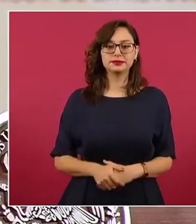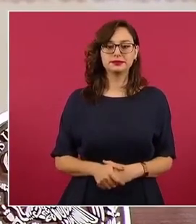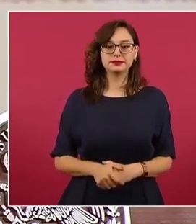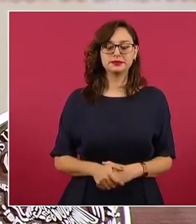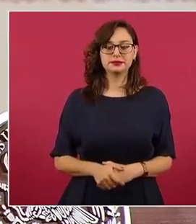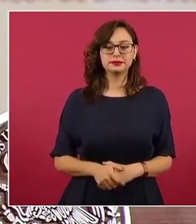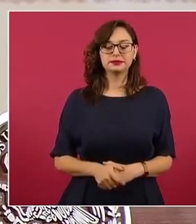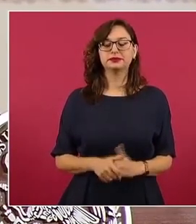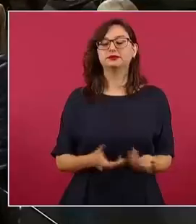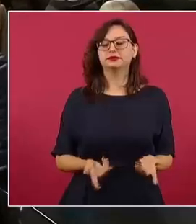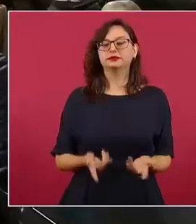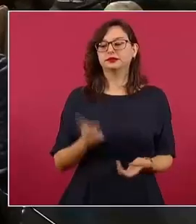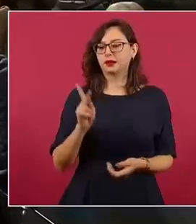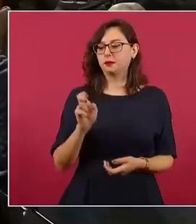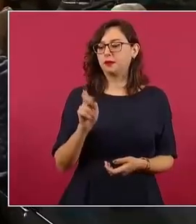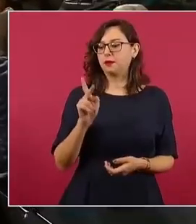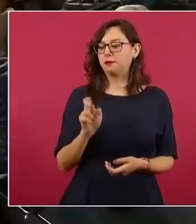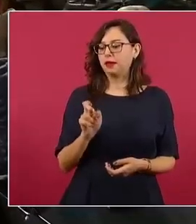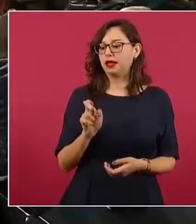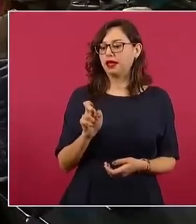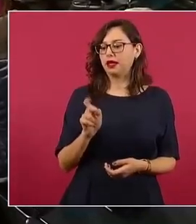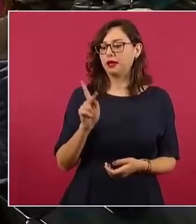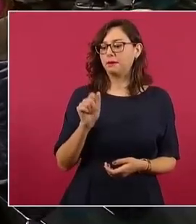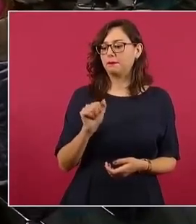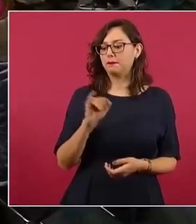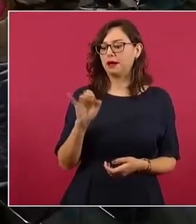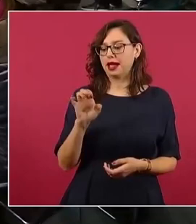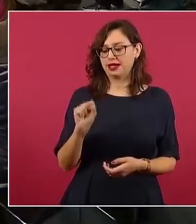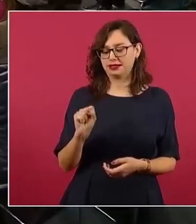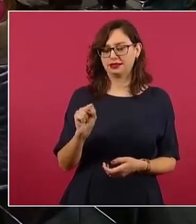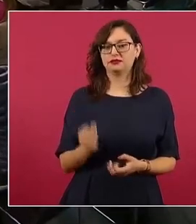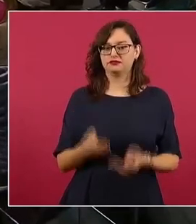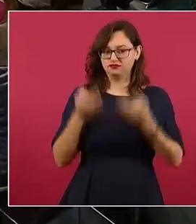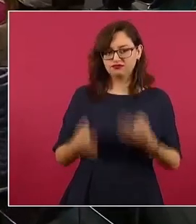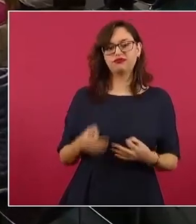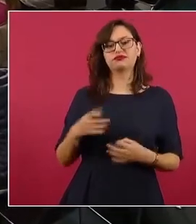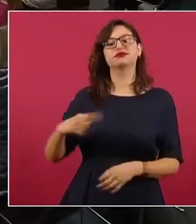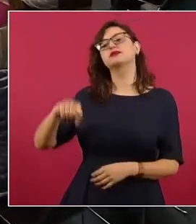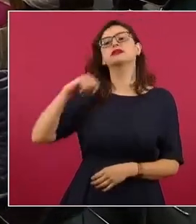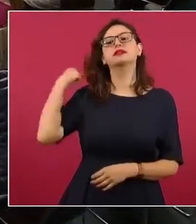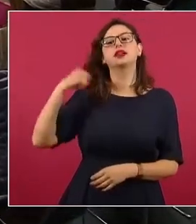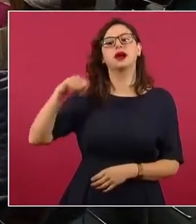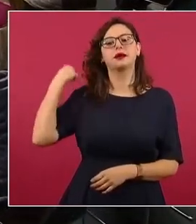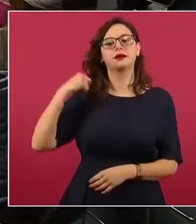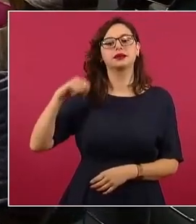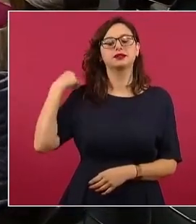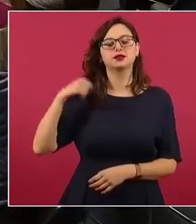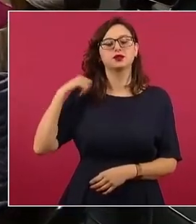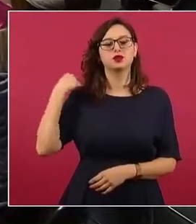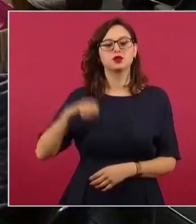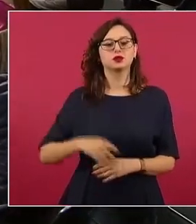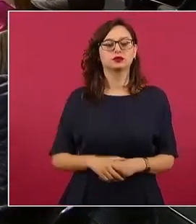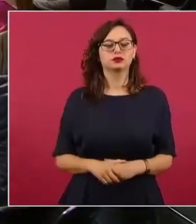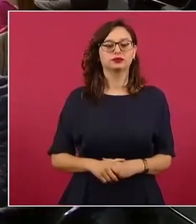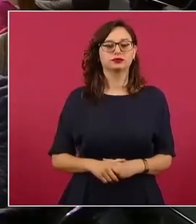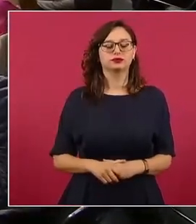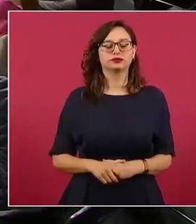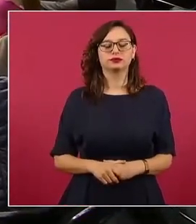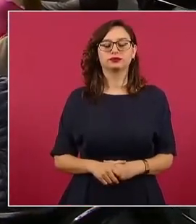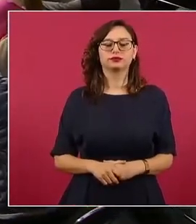Pepe Pajés era tabasqueño. Entonces, allá los güeros,